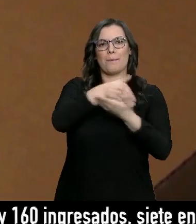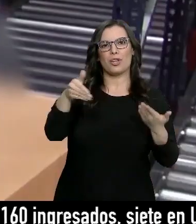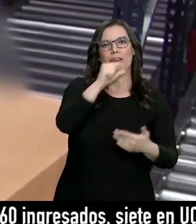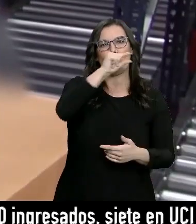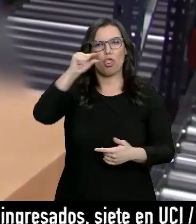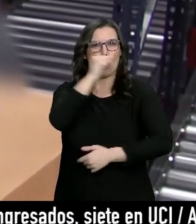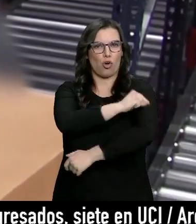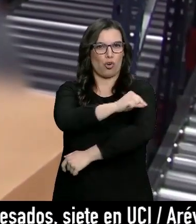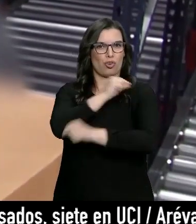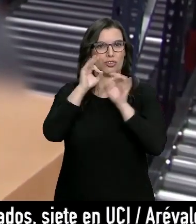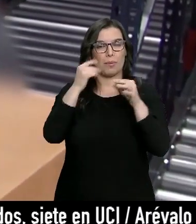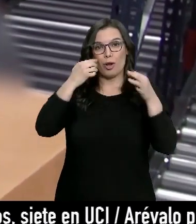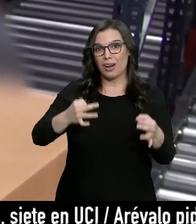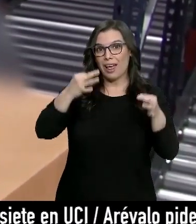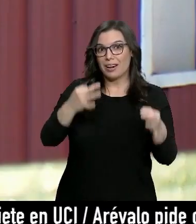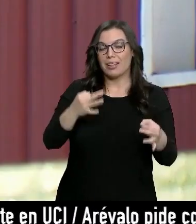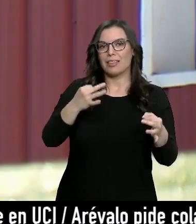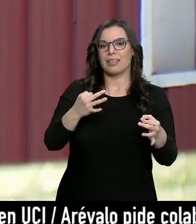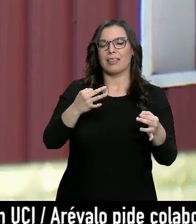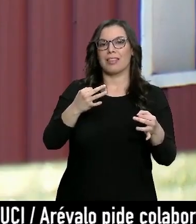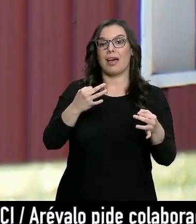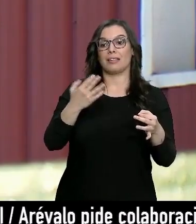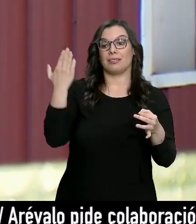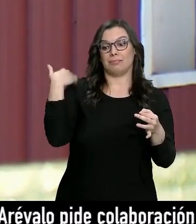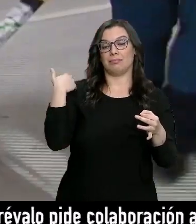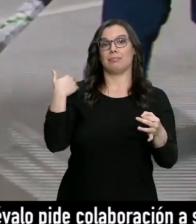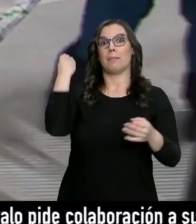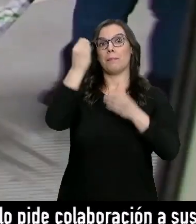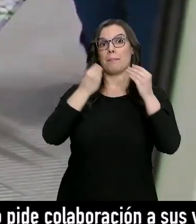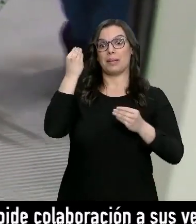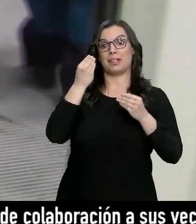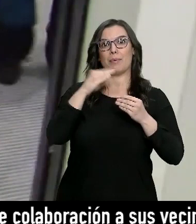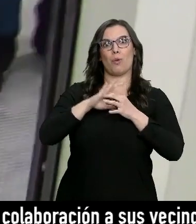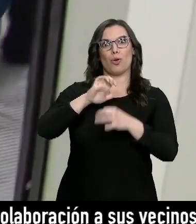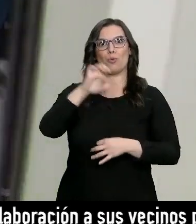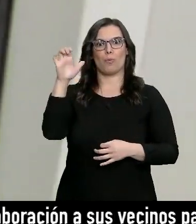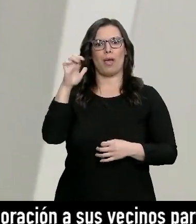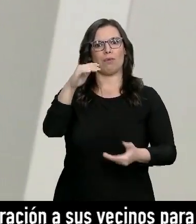esa cantidad es en realidad la mitad de lo que esperaban recibir los 27.